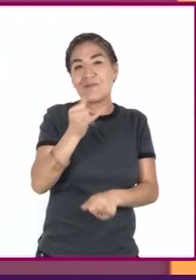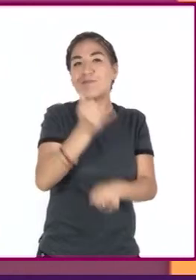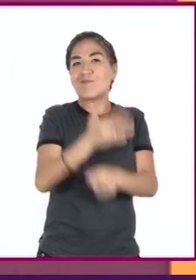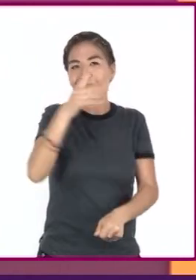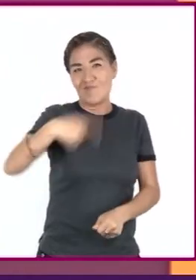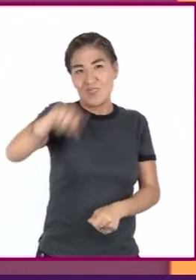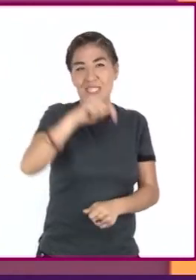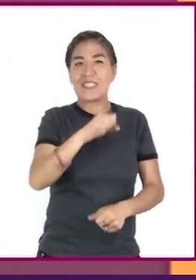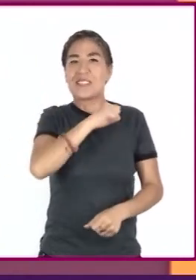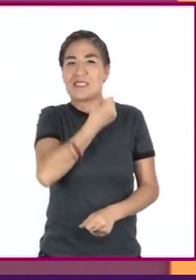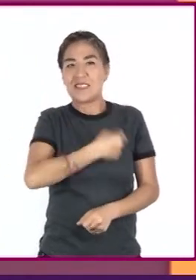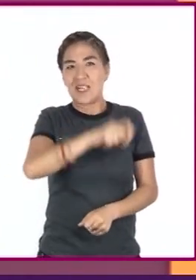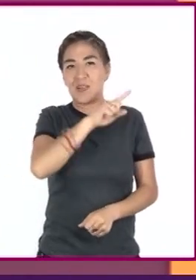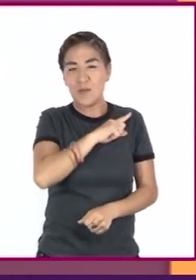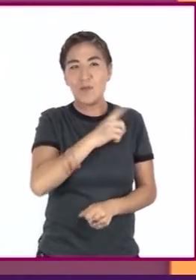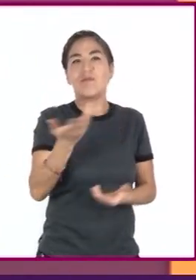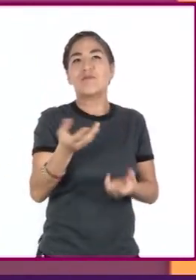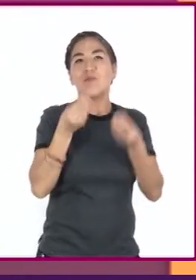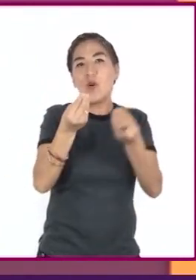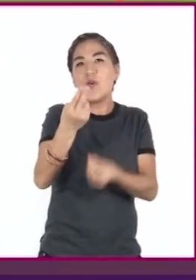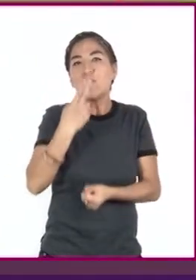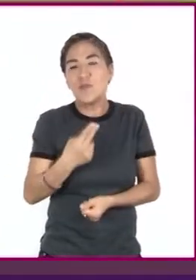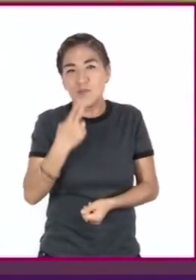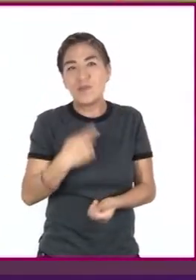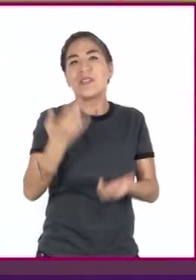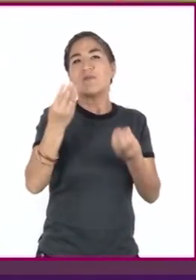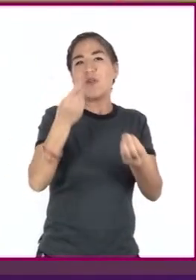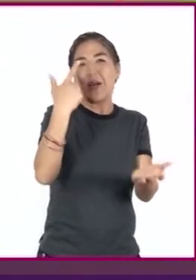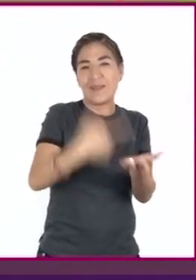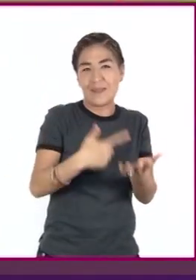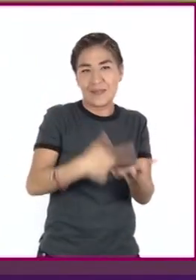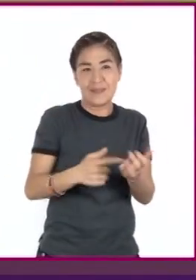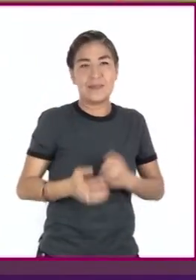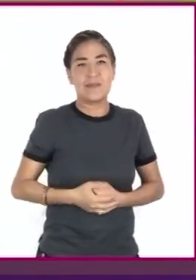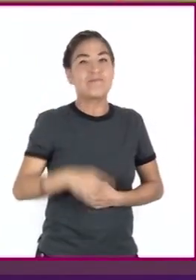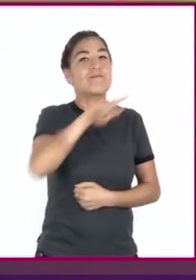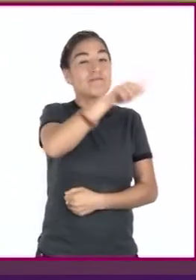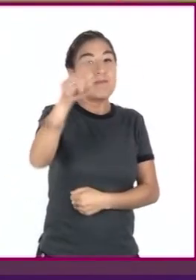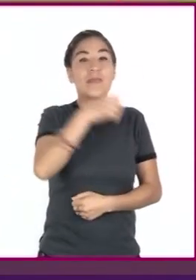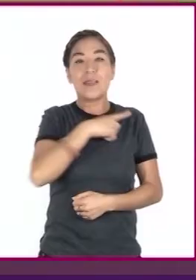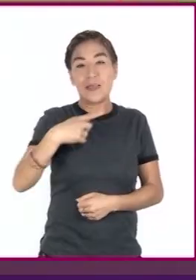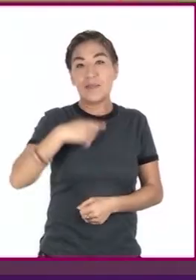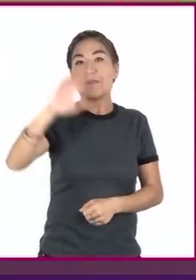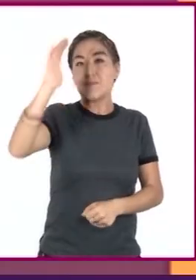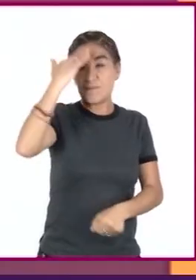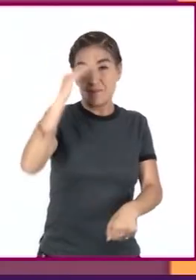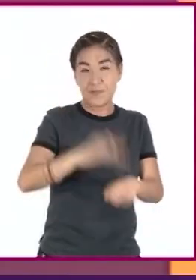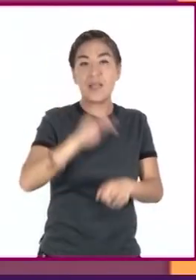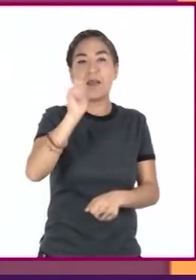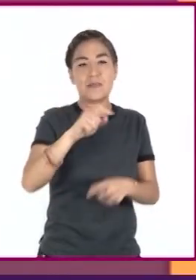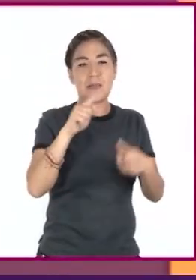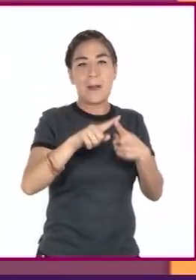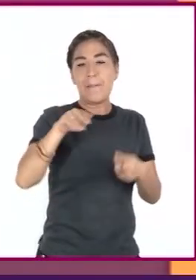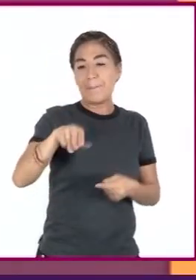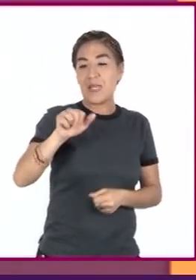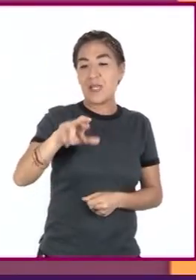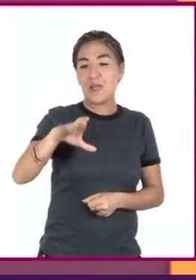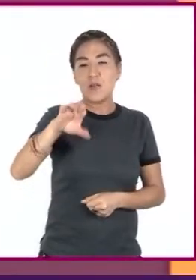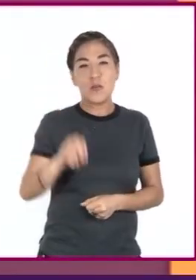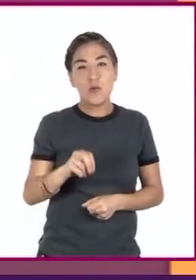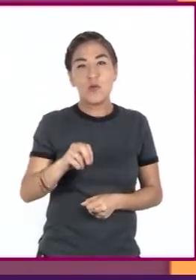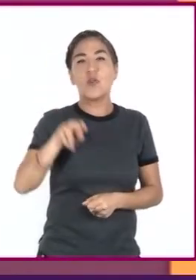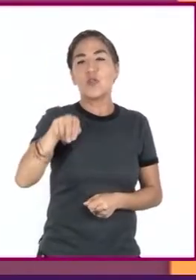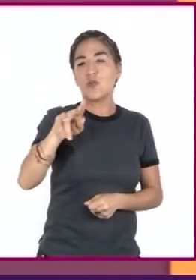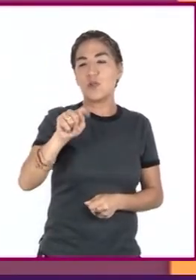salud, como el exceso de azúcares y grasas. Recordemos que los nutrientes se dividen en micronutrientes,